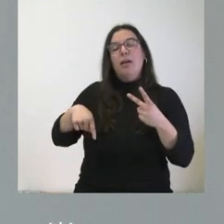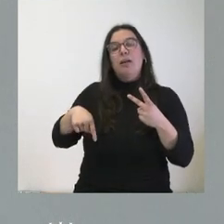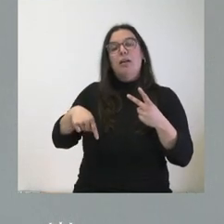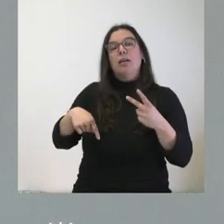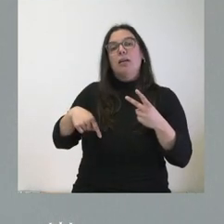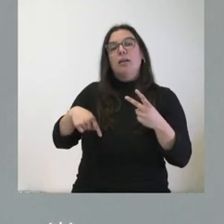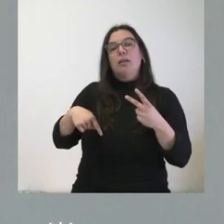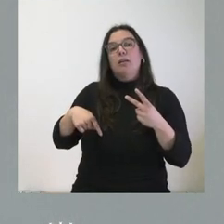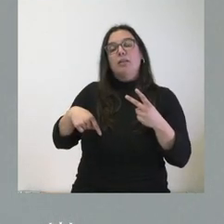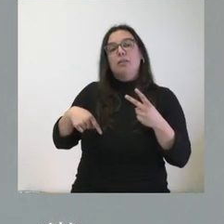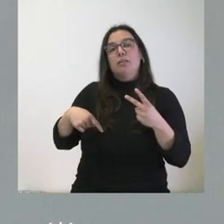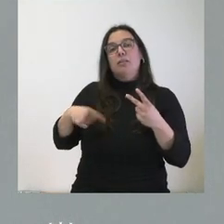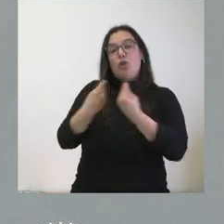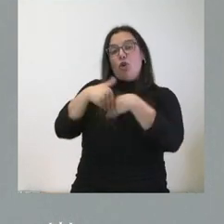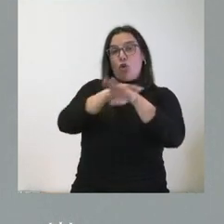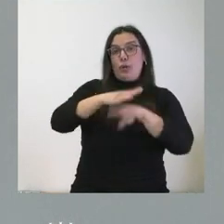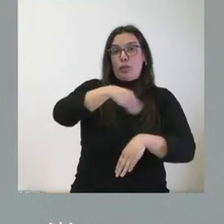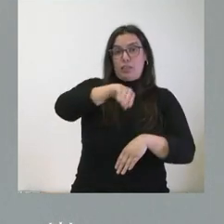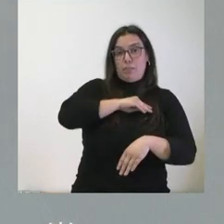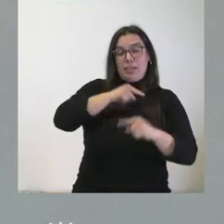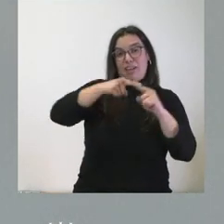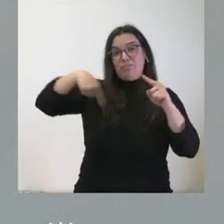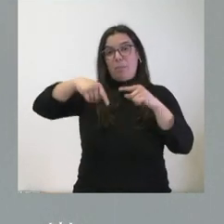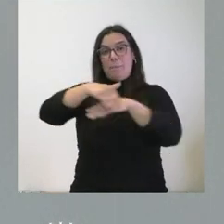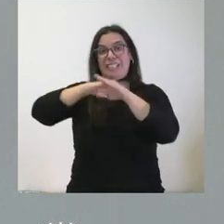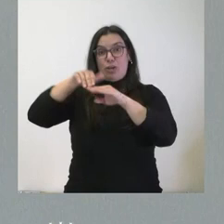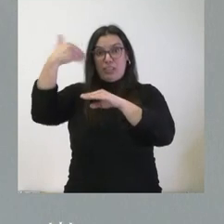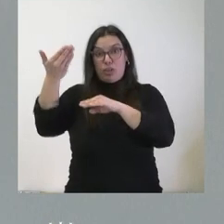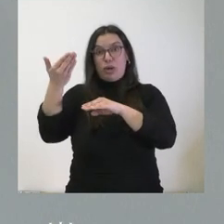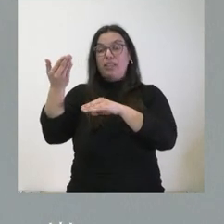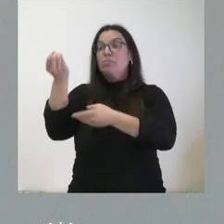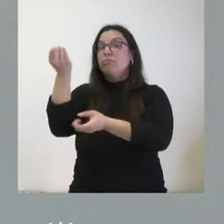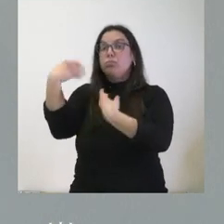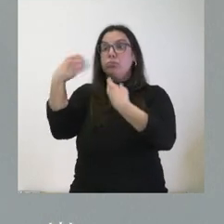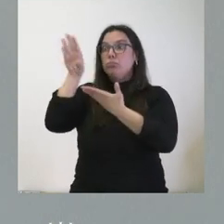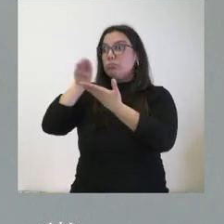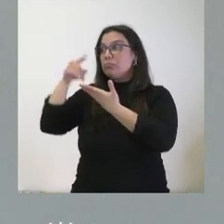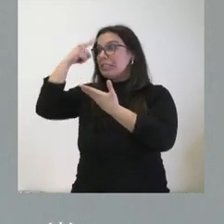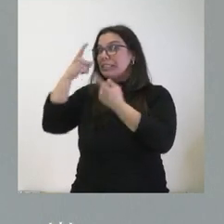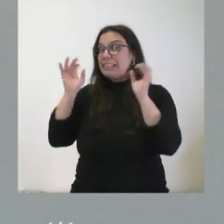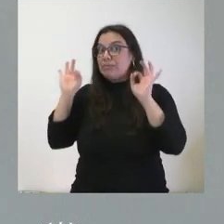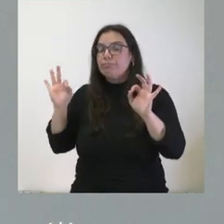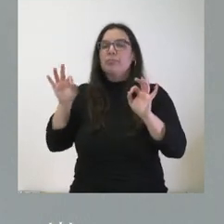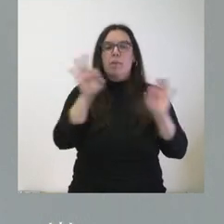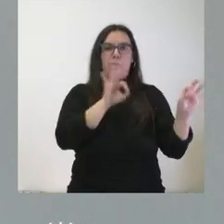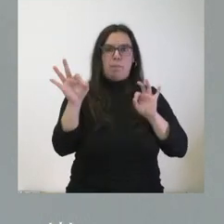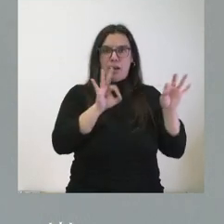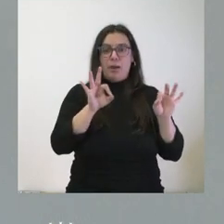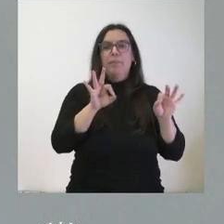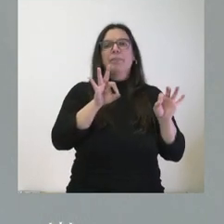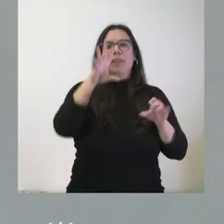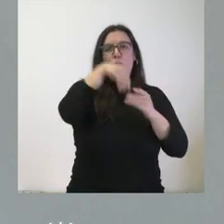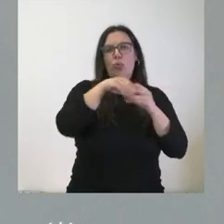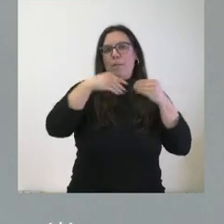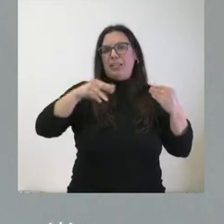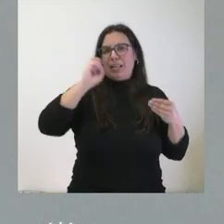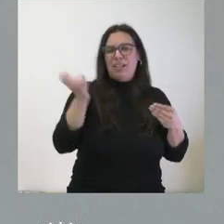el Gobierno de España a través de su Ministerio de Exteriores para conocer qué es lo más necesario en ese momento e incluye este material, como